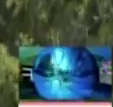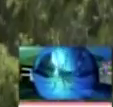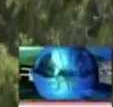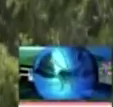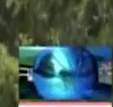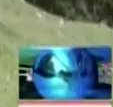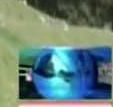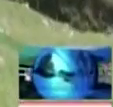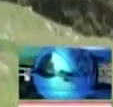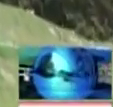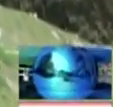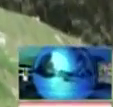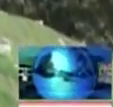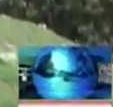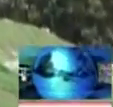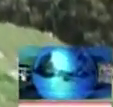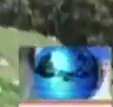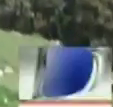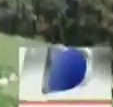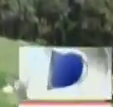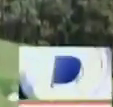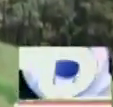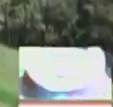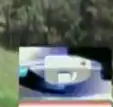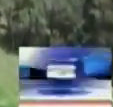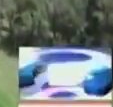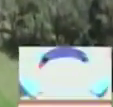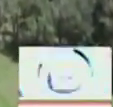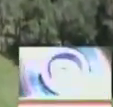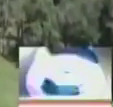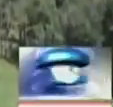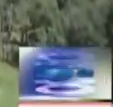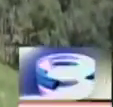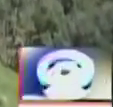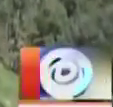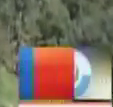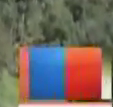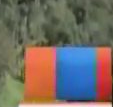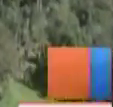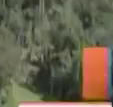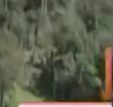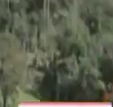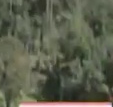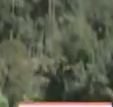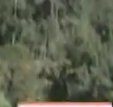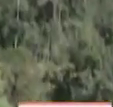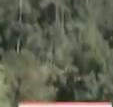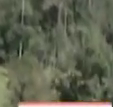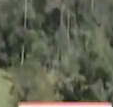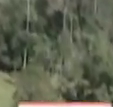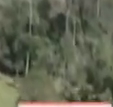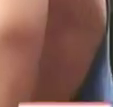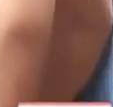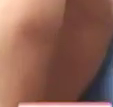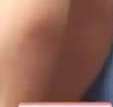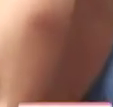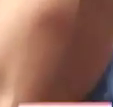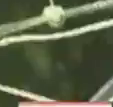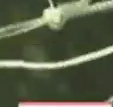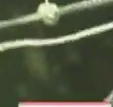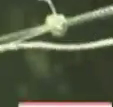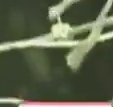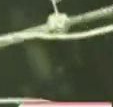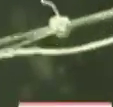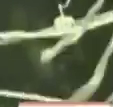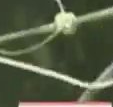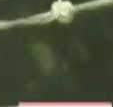Sierra de la Culata Y el 54% es considerado área bajo régimen de administración especial El deporte